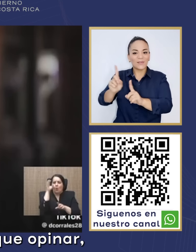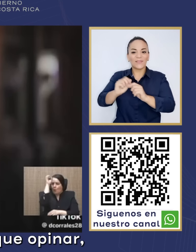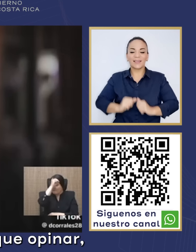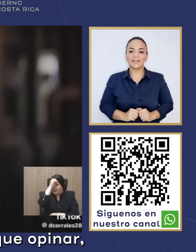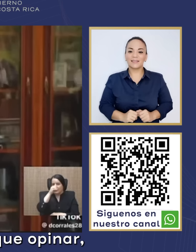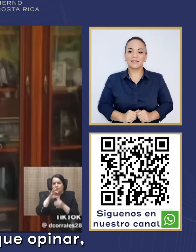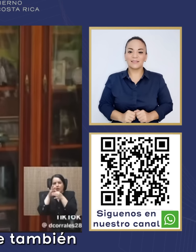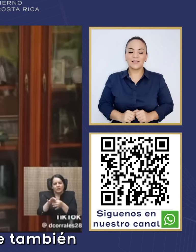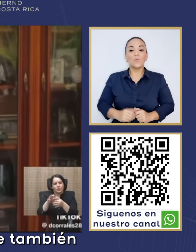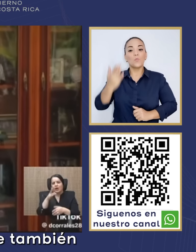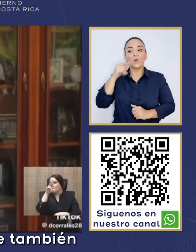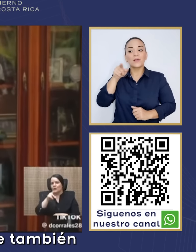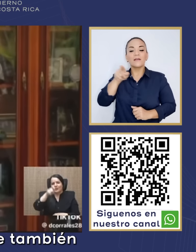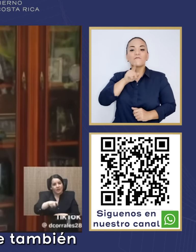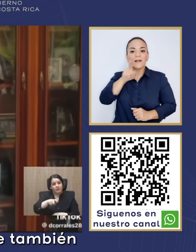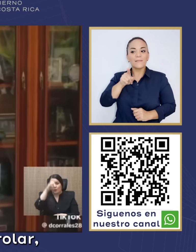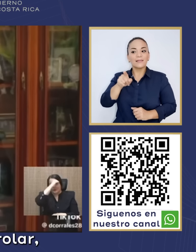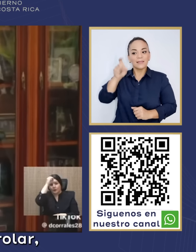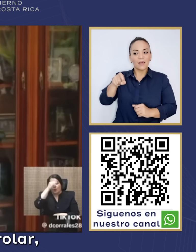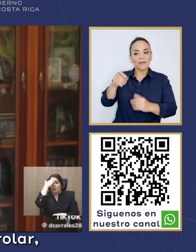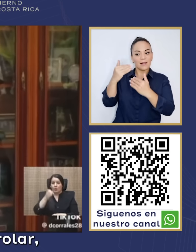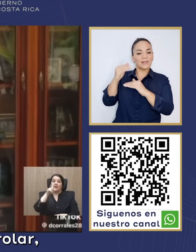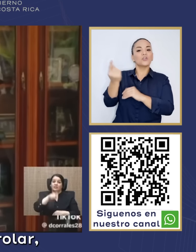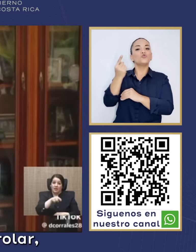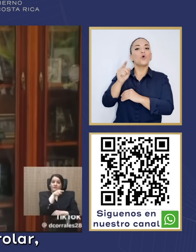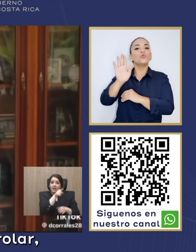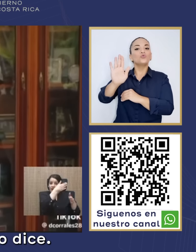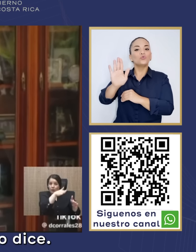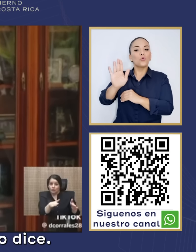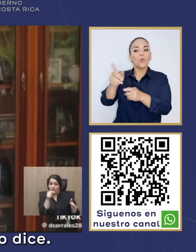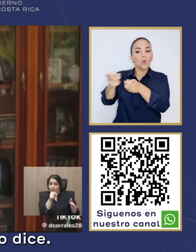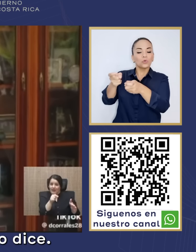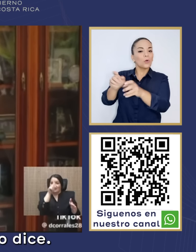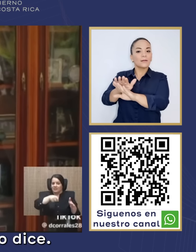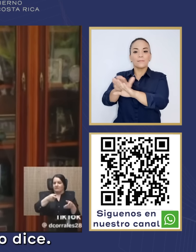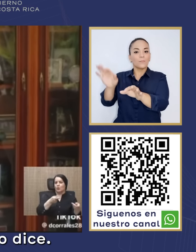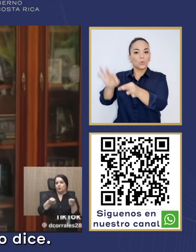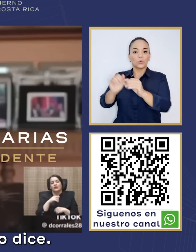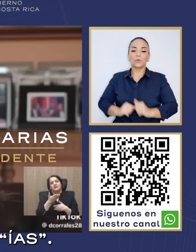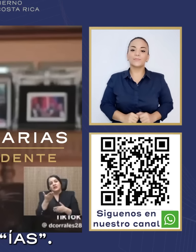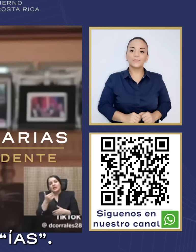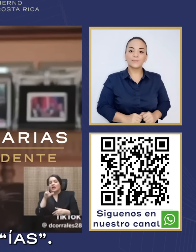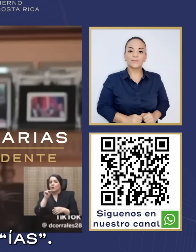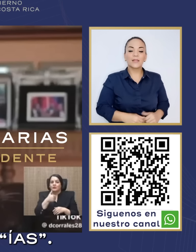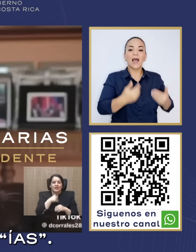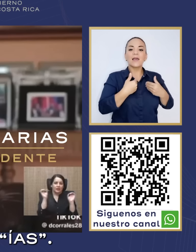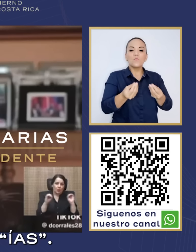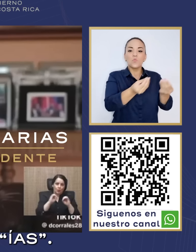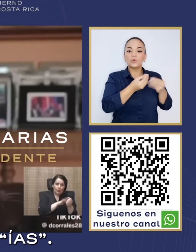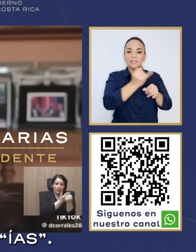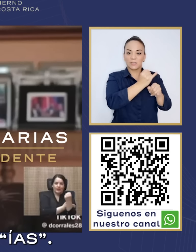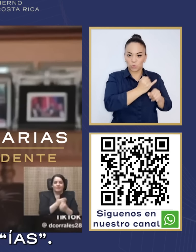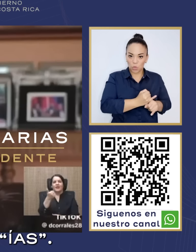tiene que opinar, porque lo que se debe también limitar es a controlar, como su palabra lo dice. Tenemos muchas